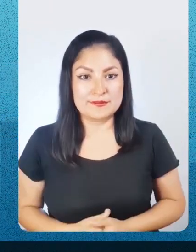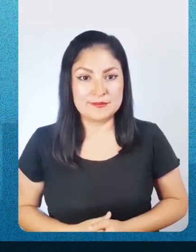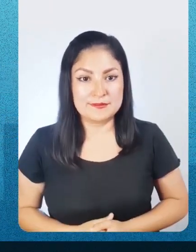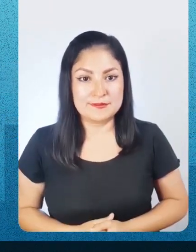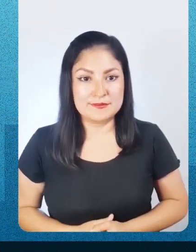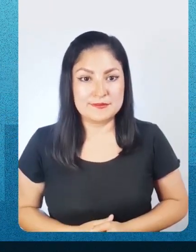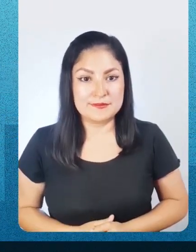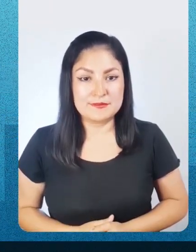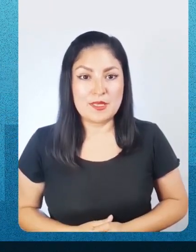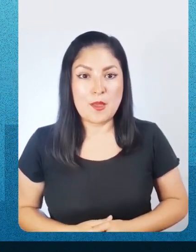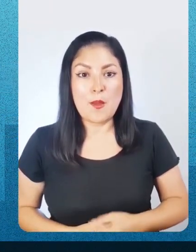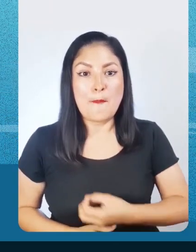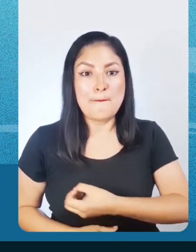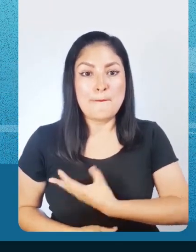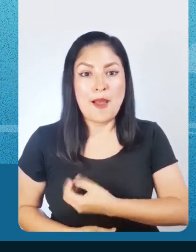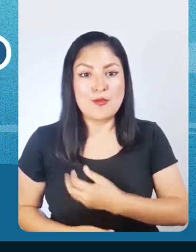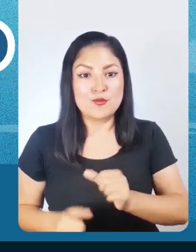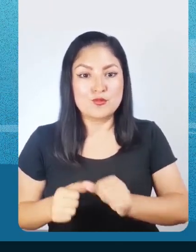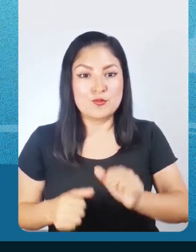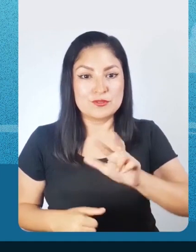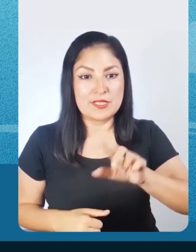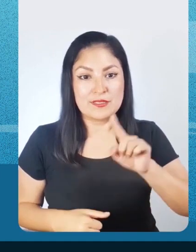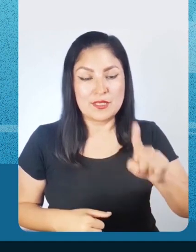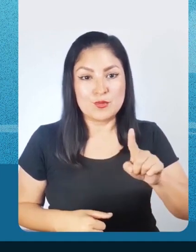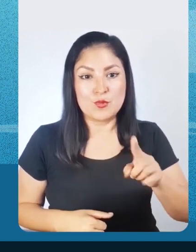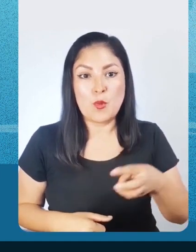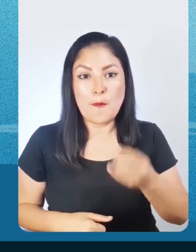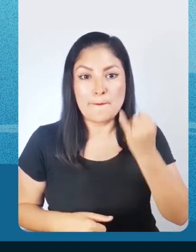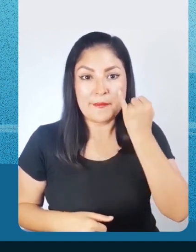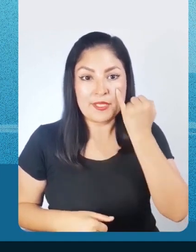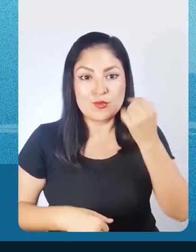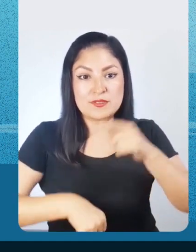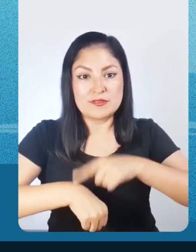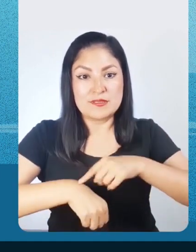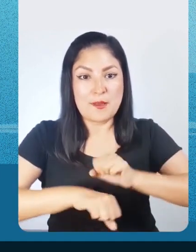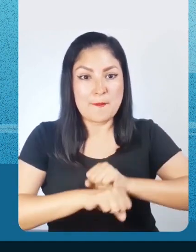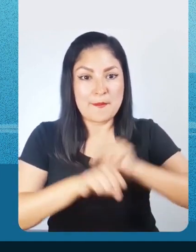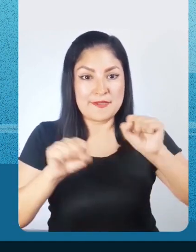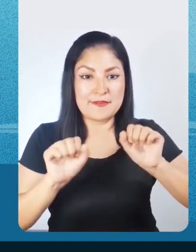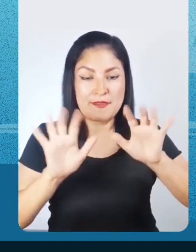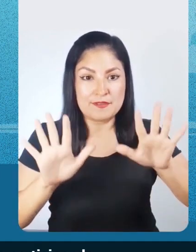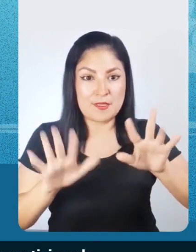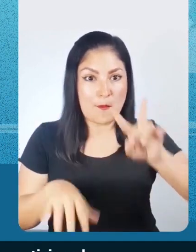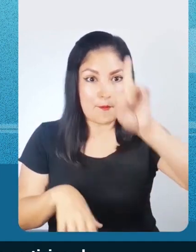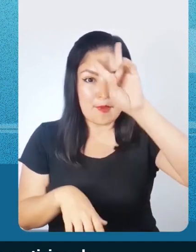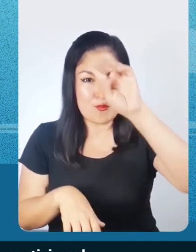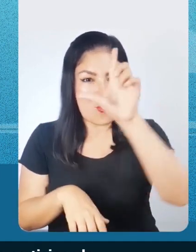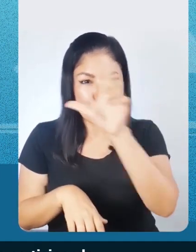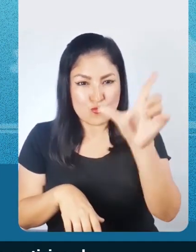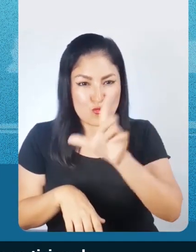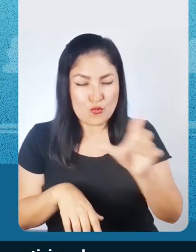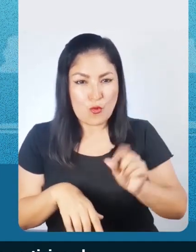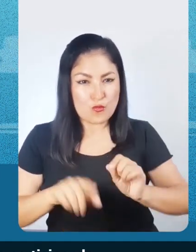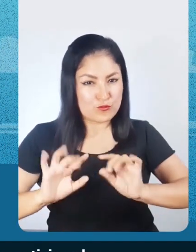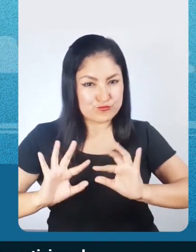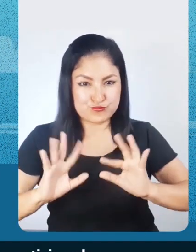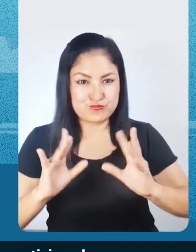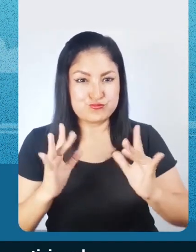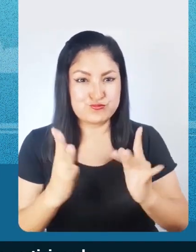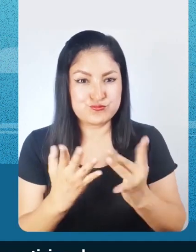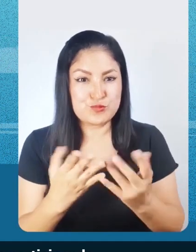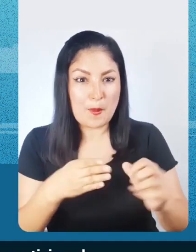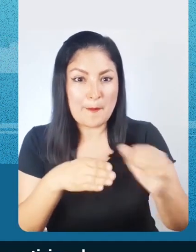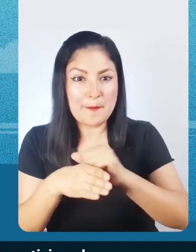utiliza mascarilla. Este miércoles 31 de mayo, a las 10 de la mañana, prepárate y orgánízate para evitar